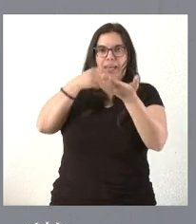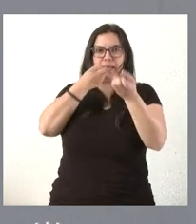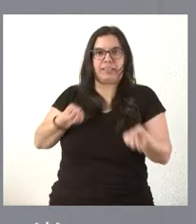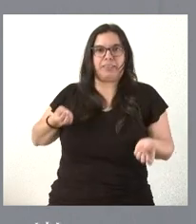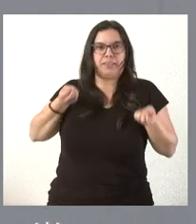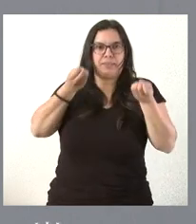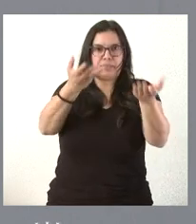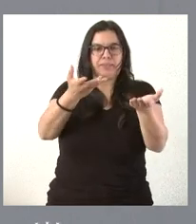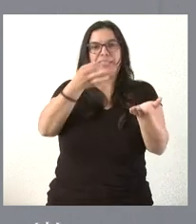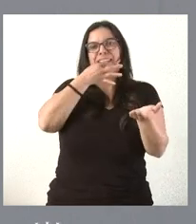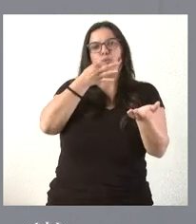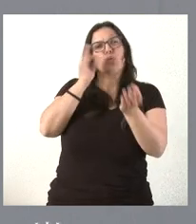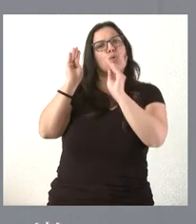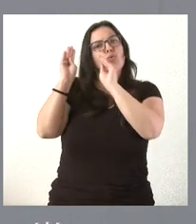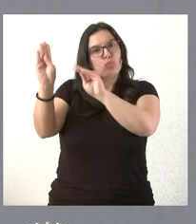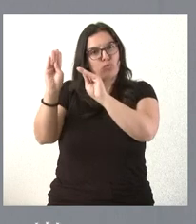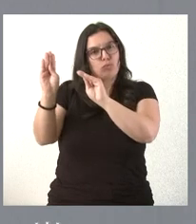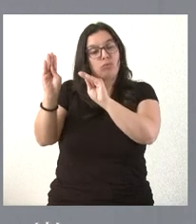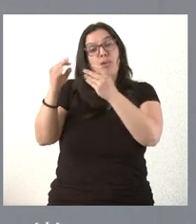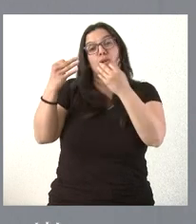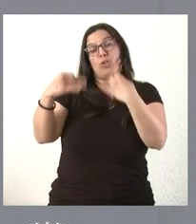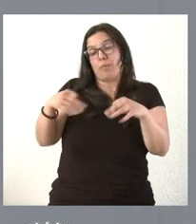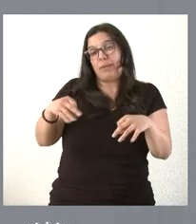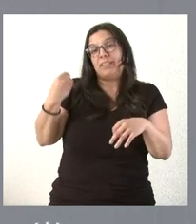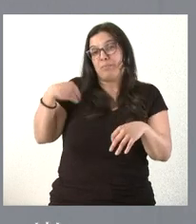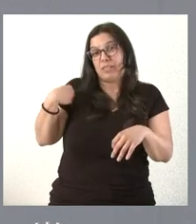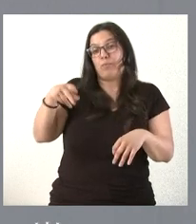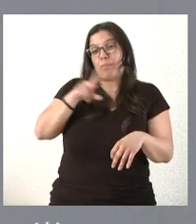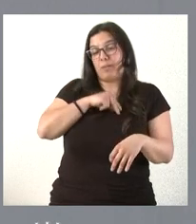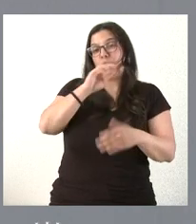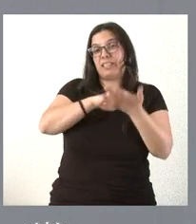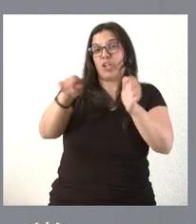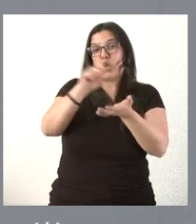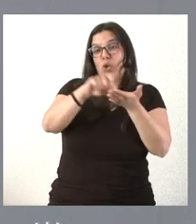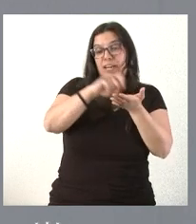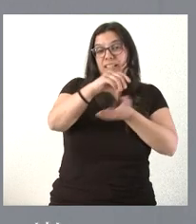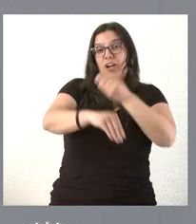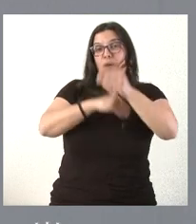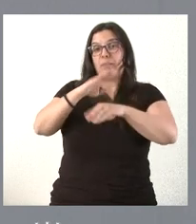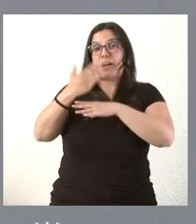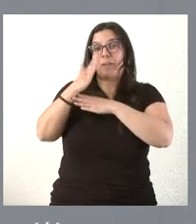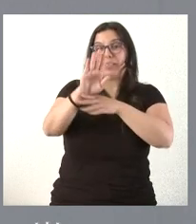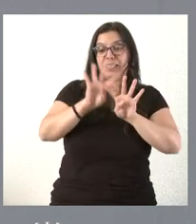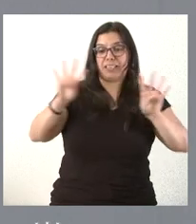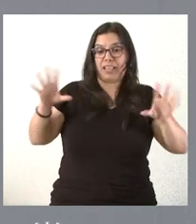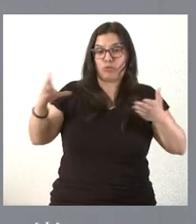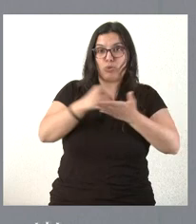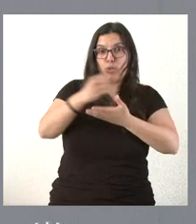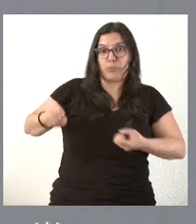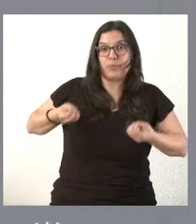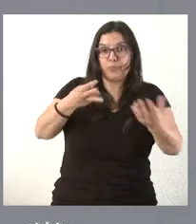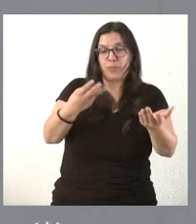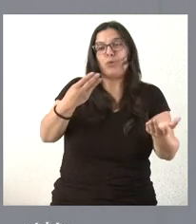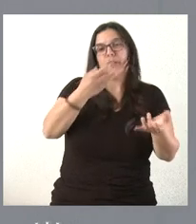discurso, que tradicionalmente es el premio Castilla y León las Letras el que lo hace en nombre de todos los premiados, el que